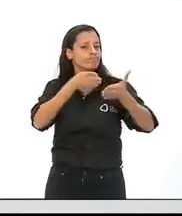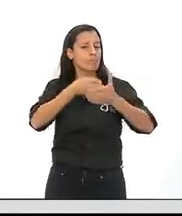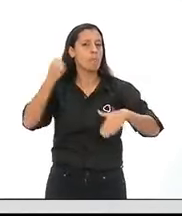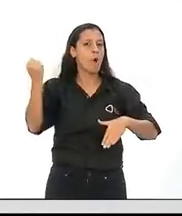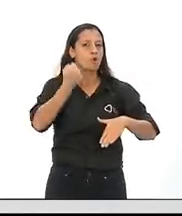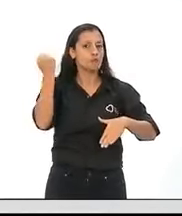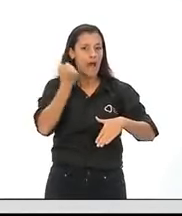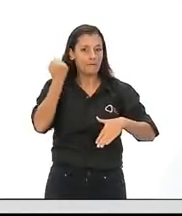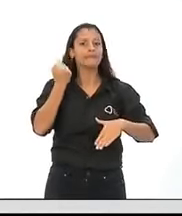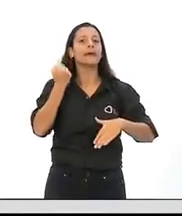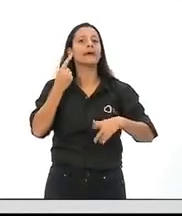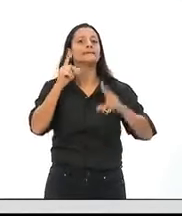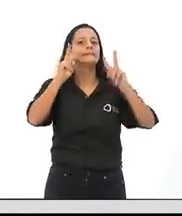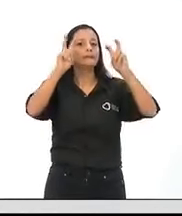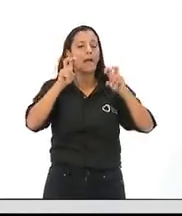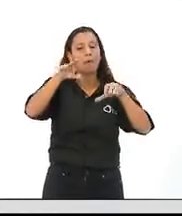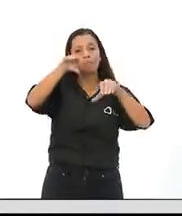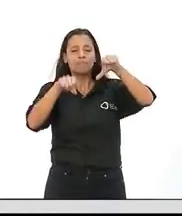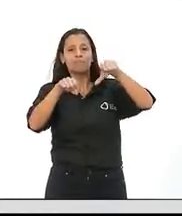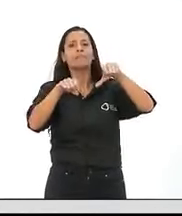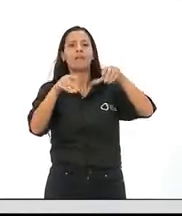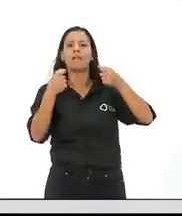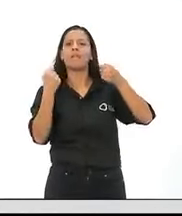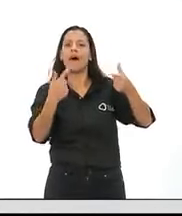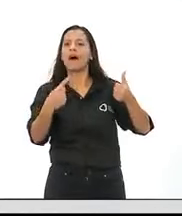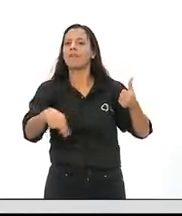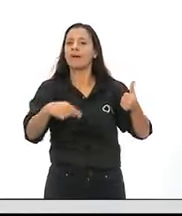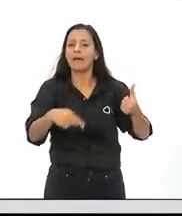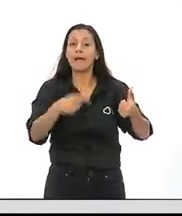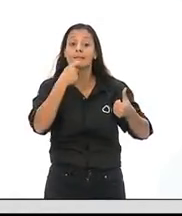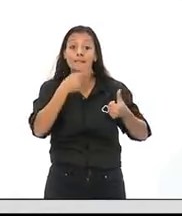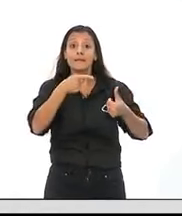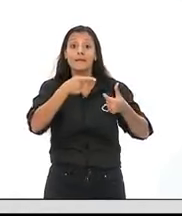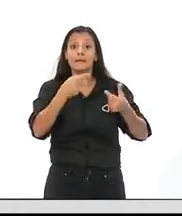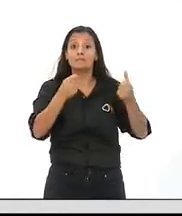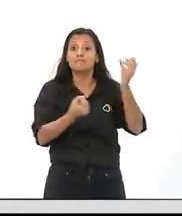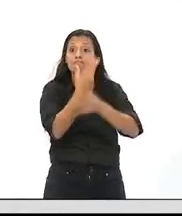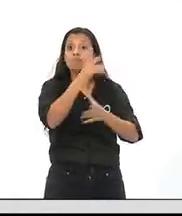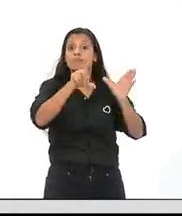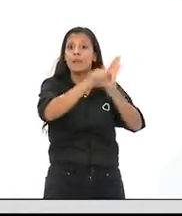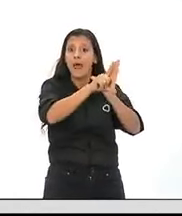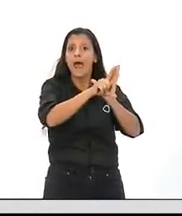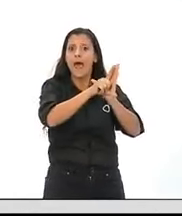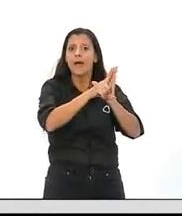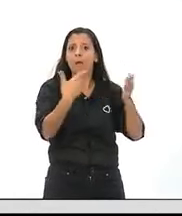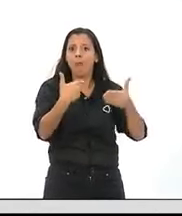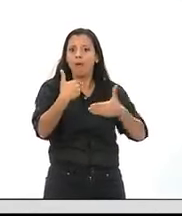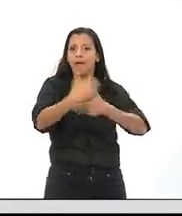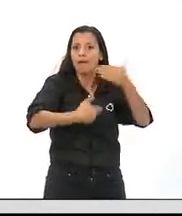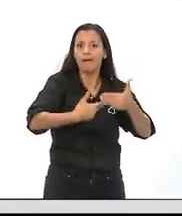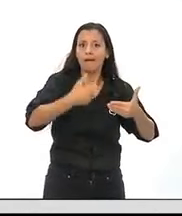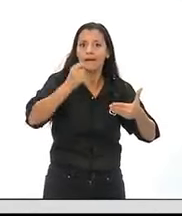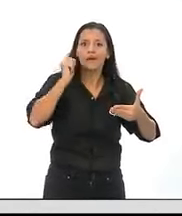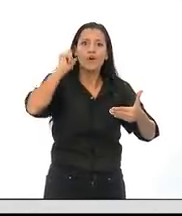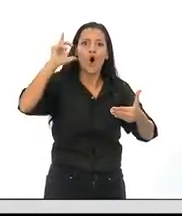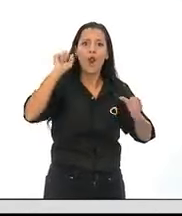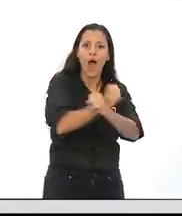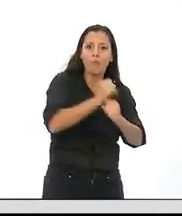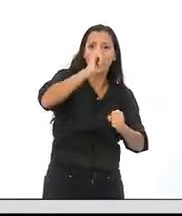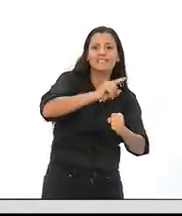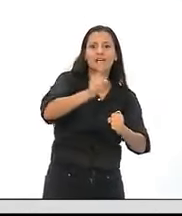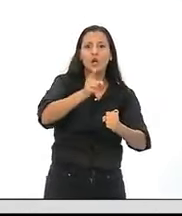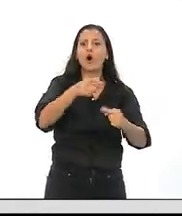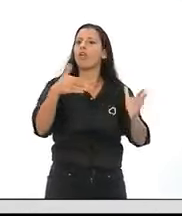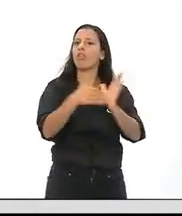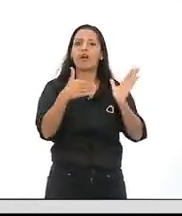importante, la ecuación que determina si esto va a poder ser cumplido, si se va a poder cumplir, si va a ser efectivo